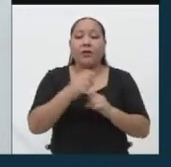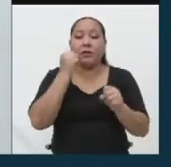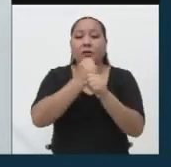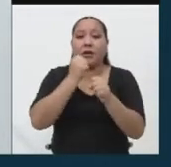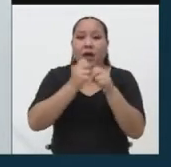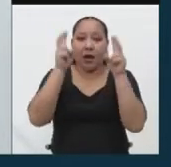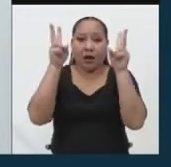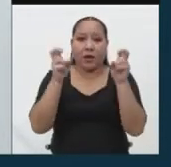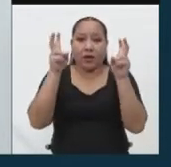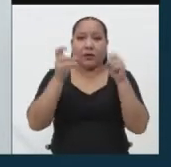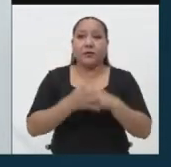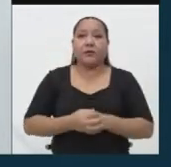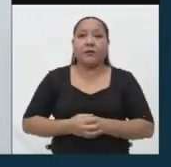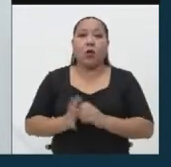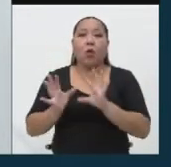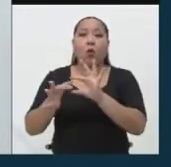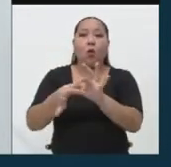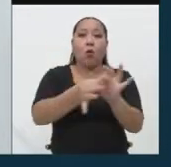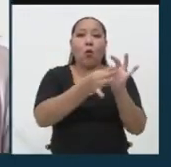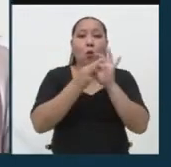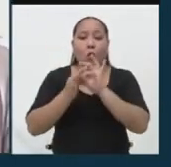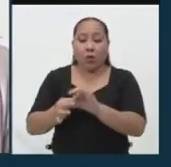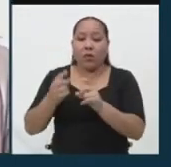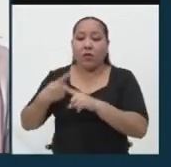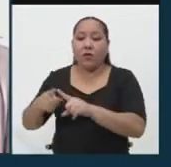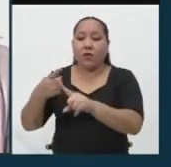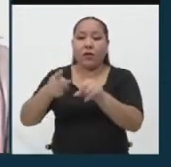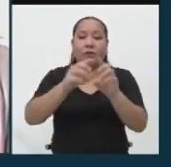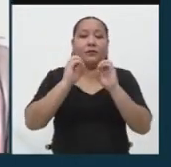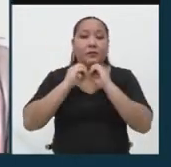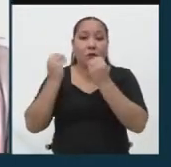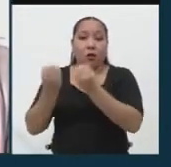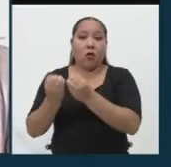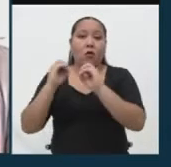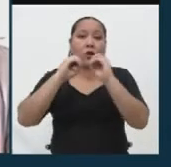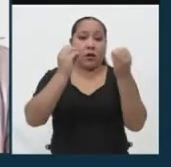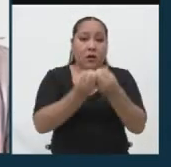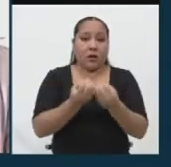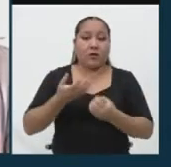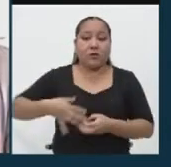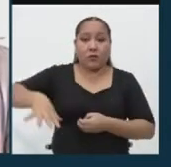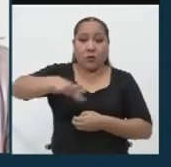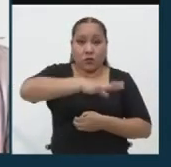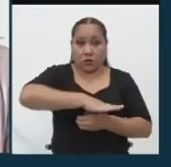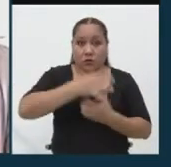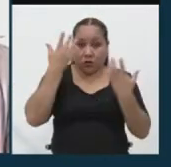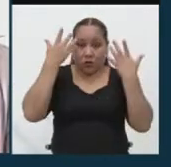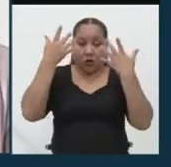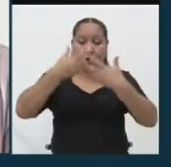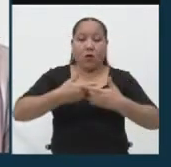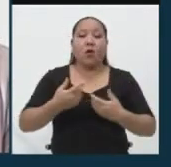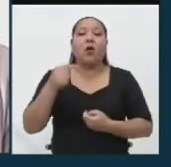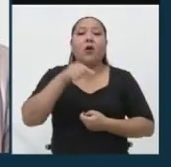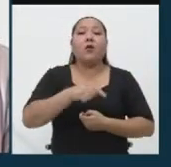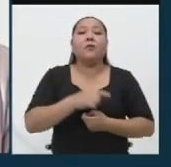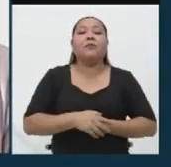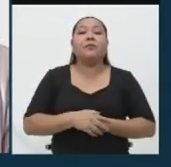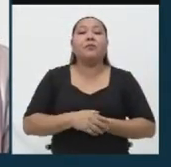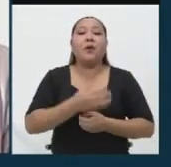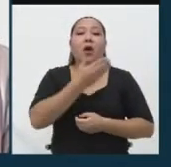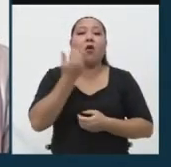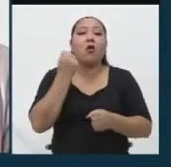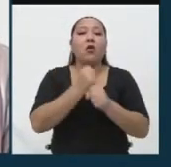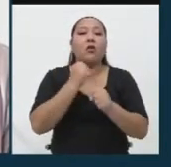la unificación de las instituciones correspondientes para un mejor trabajo en conjunto, dado que